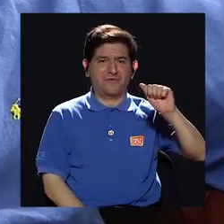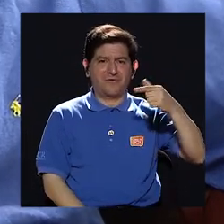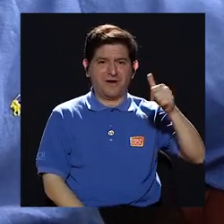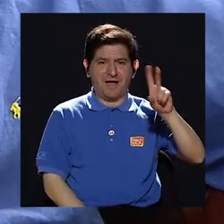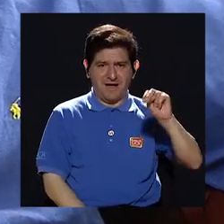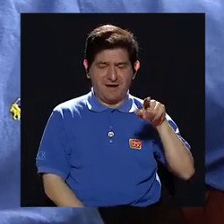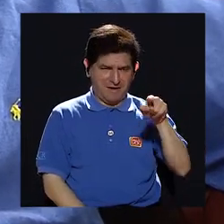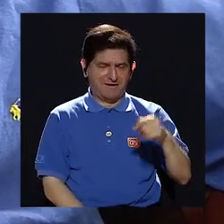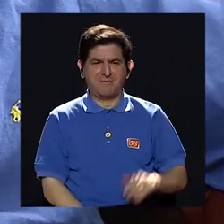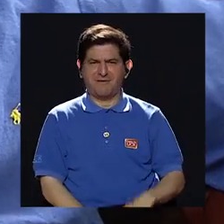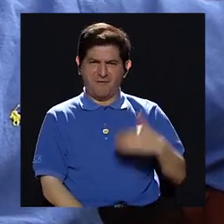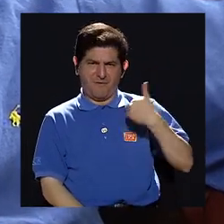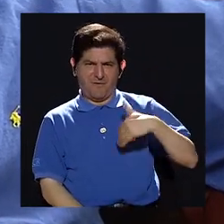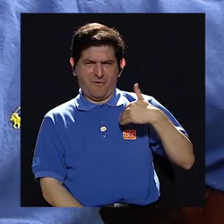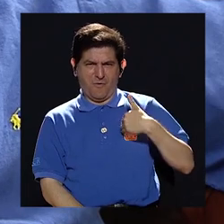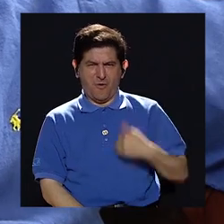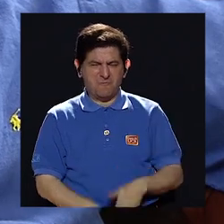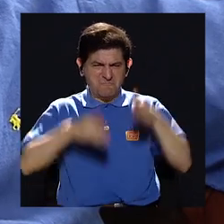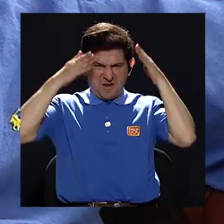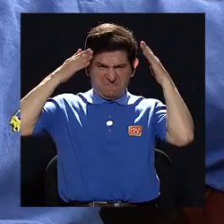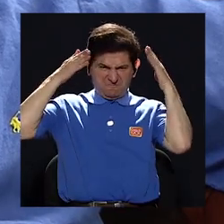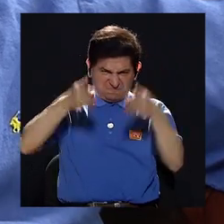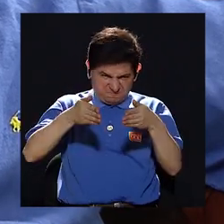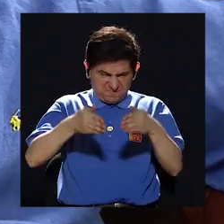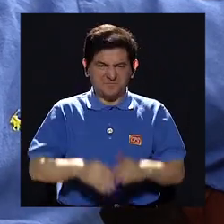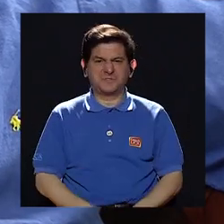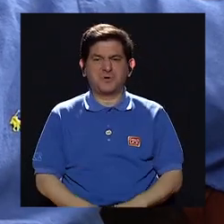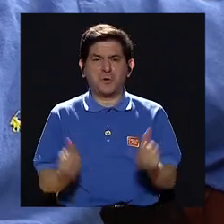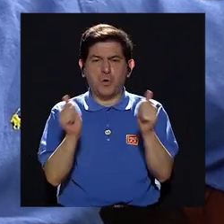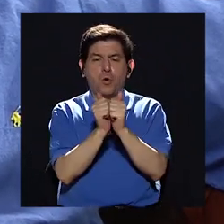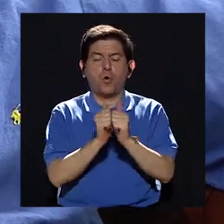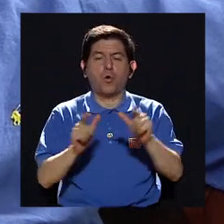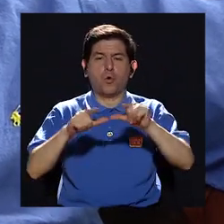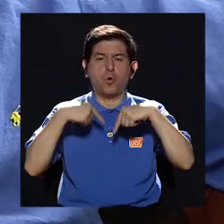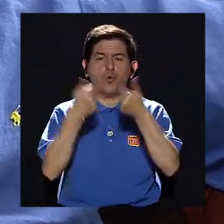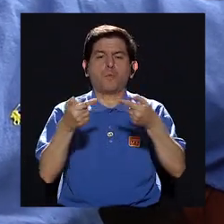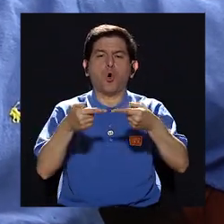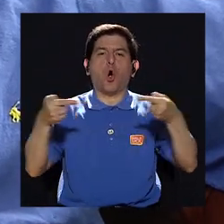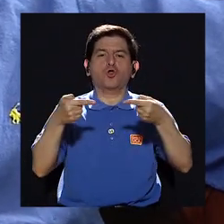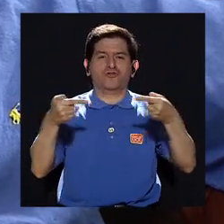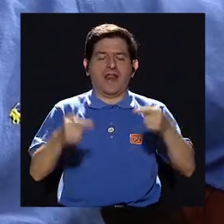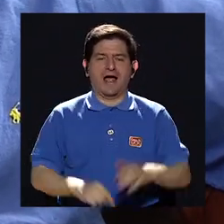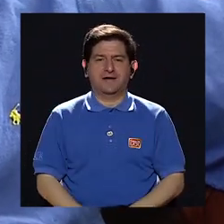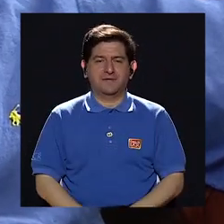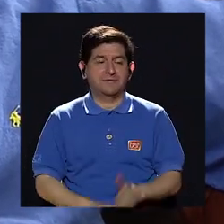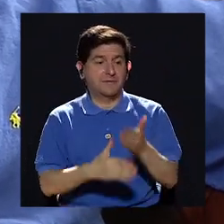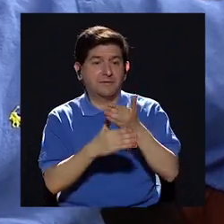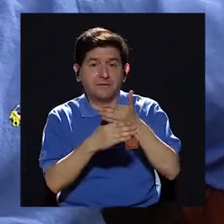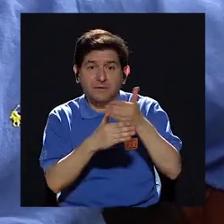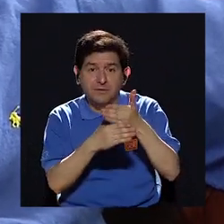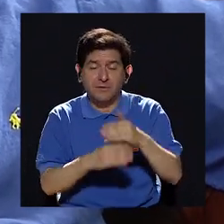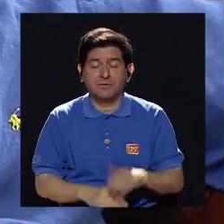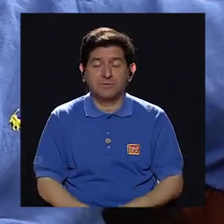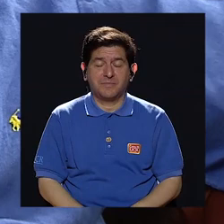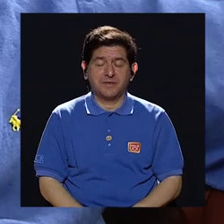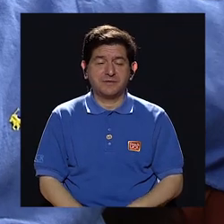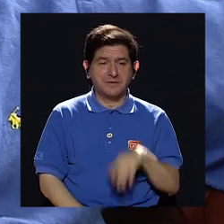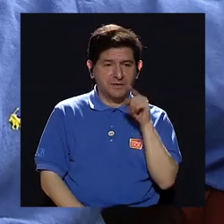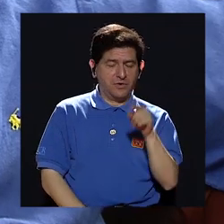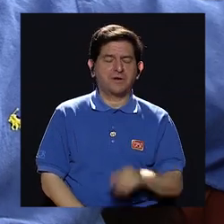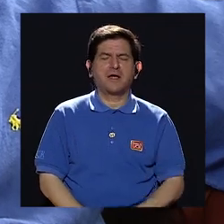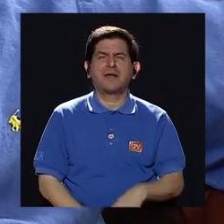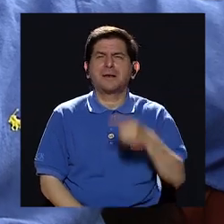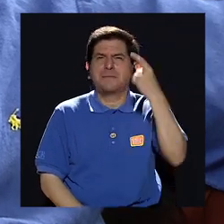obsesionado con la Contra. Los comparó con los founding fathers